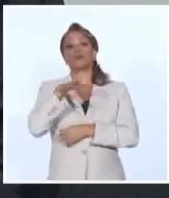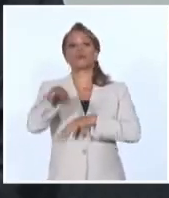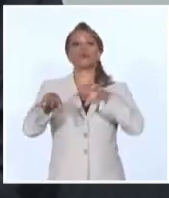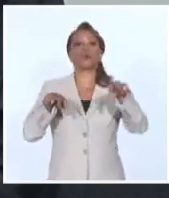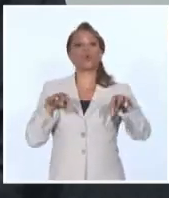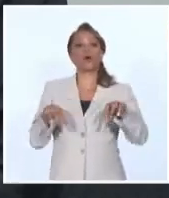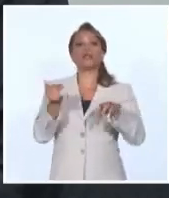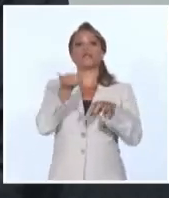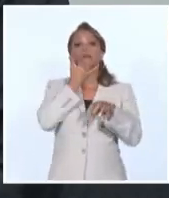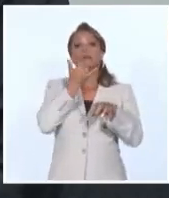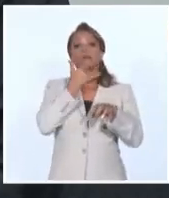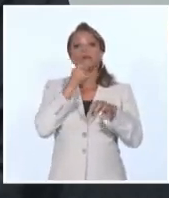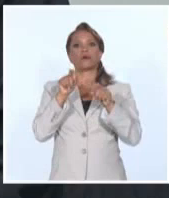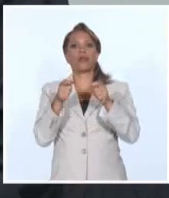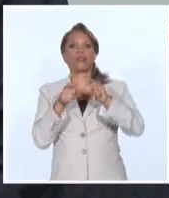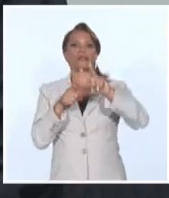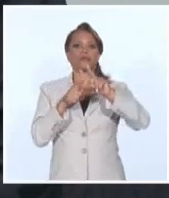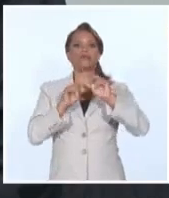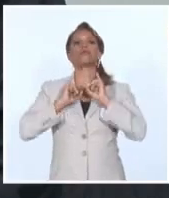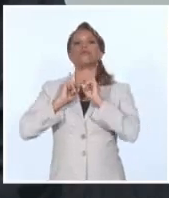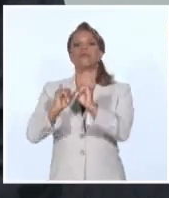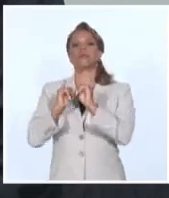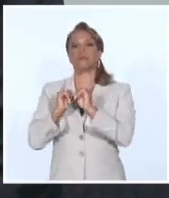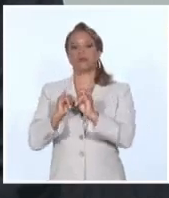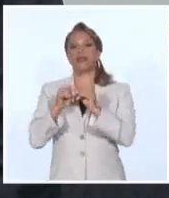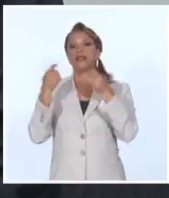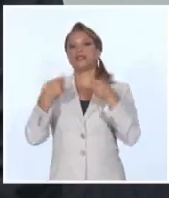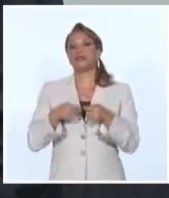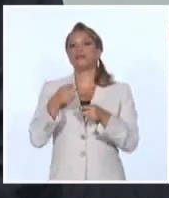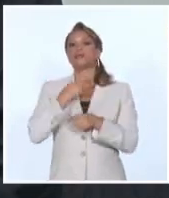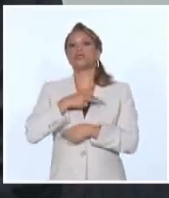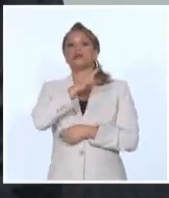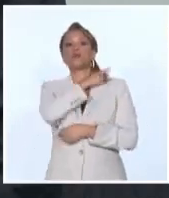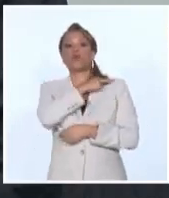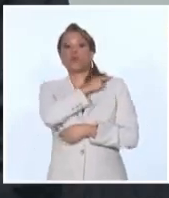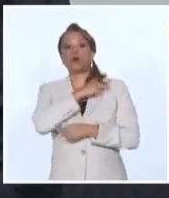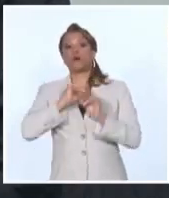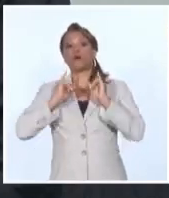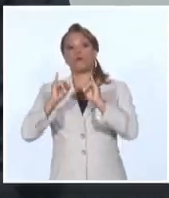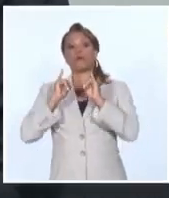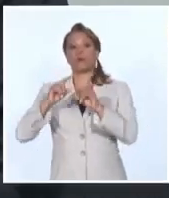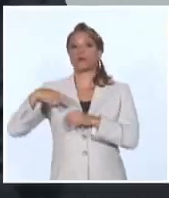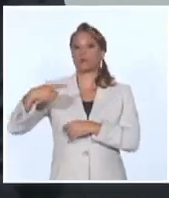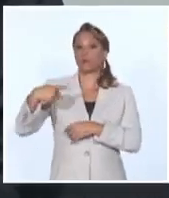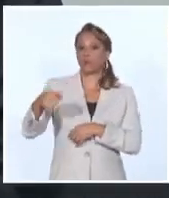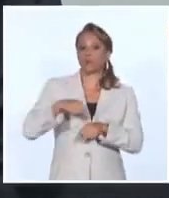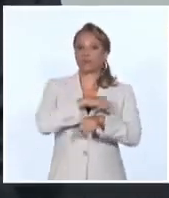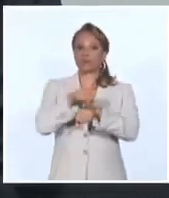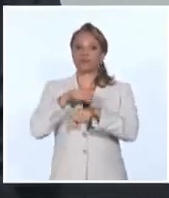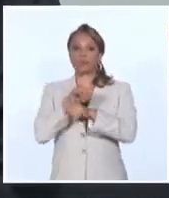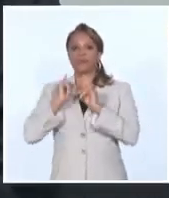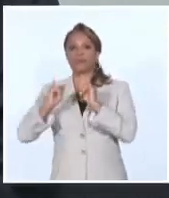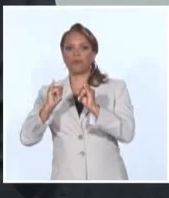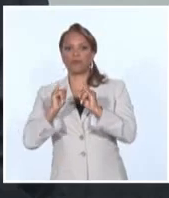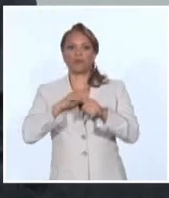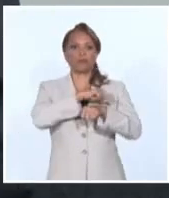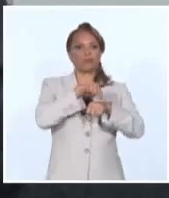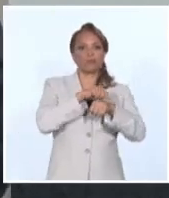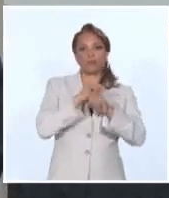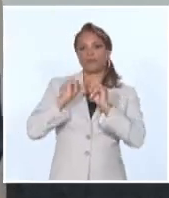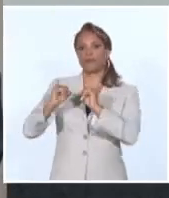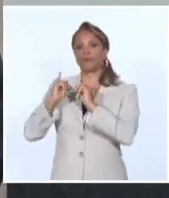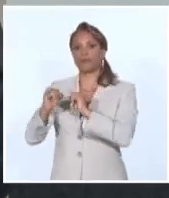afectaciones en radio y televisión. Ahí hay que tener cuadros informados todo el día, recorriendo los lugares más